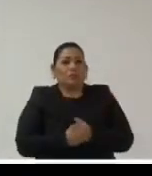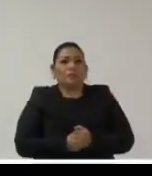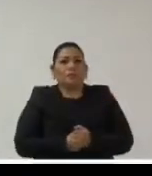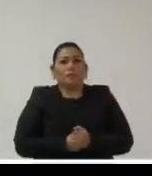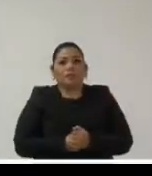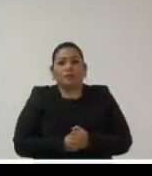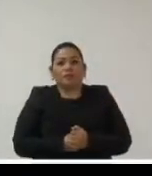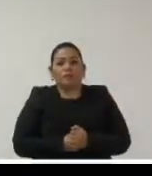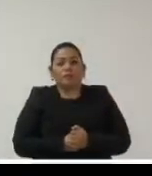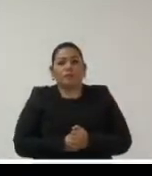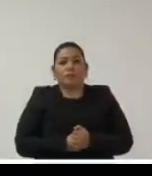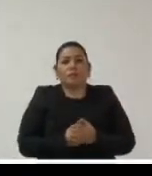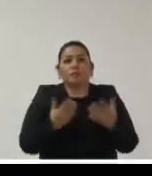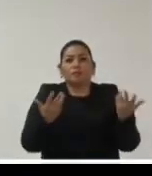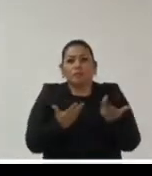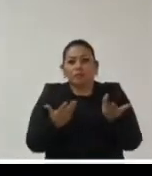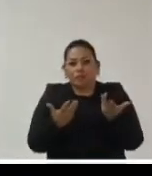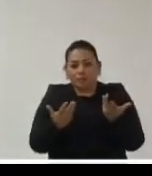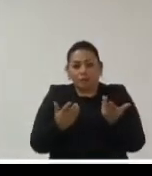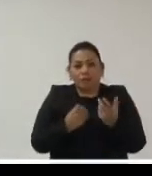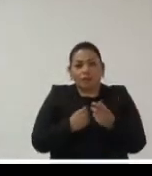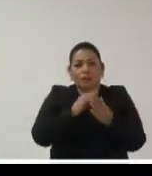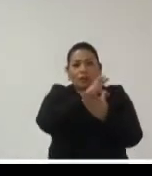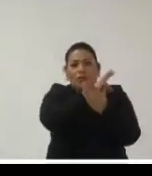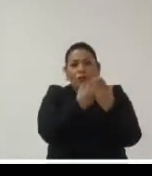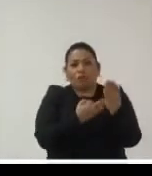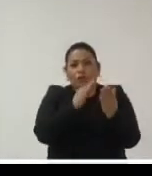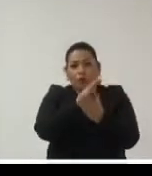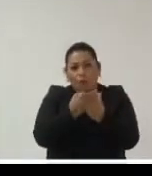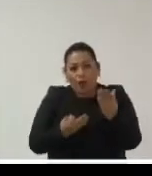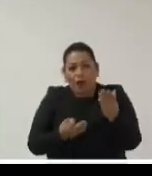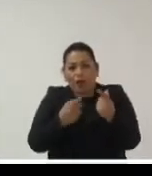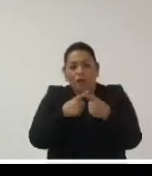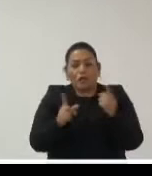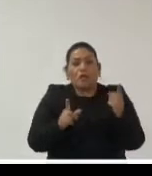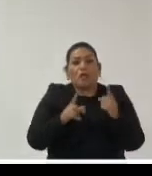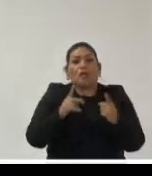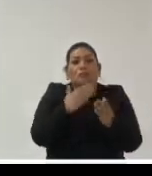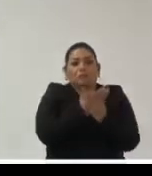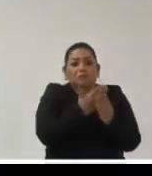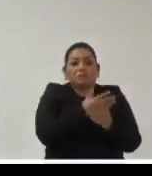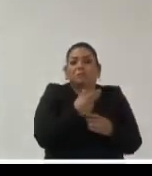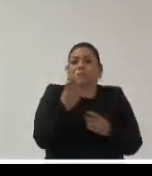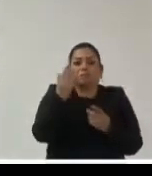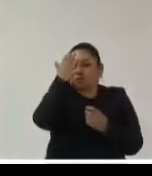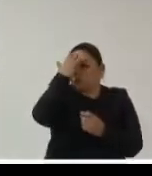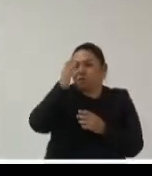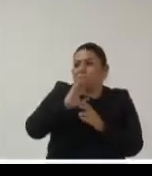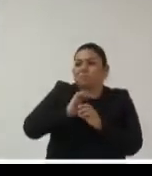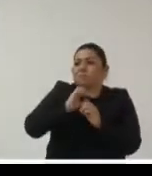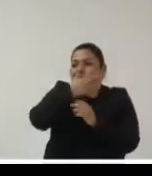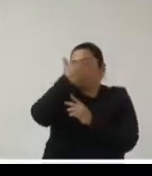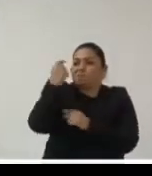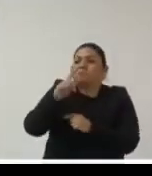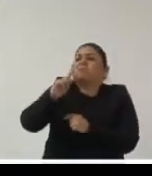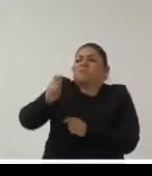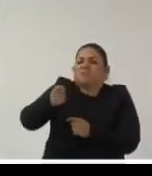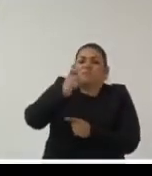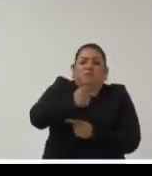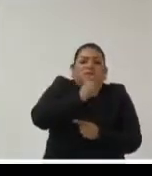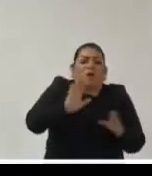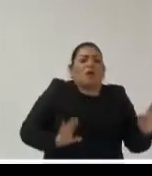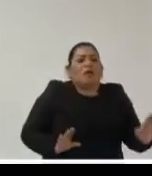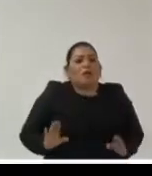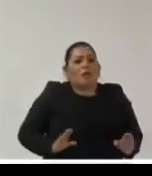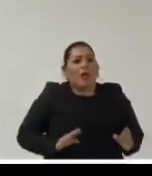produciendo información en formatos que en muchos casos los archivistas ni siquiera conocemos o sea desconocemos las características